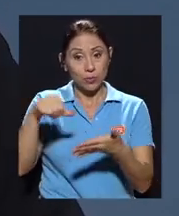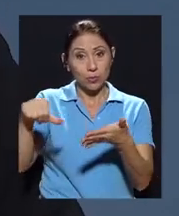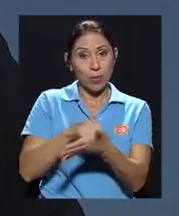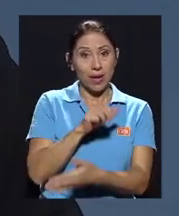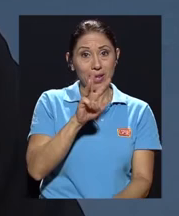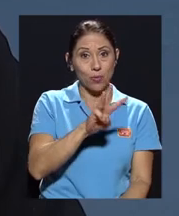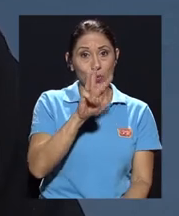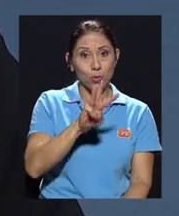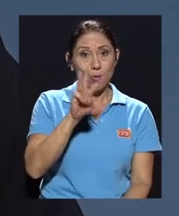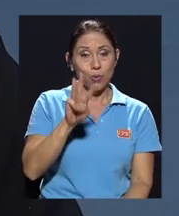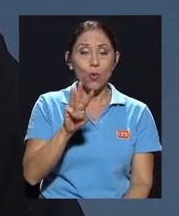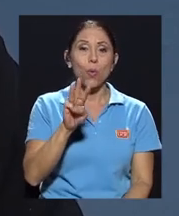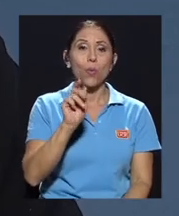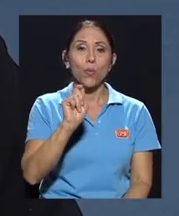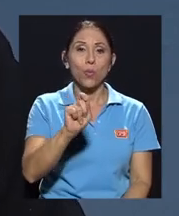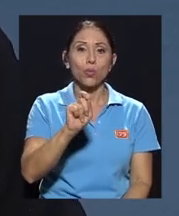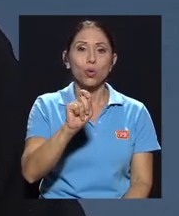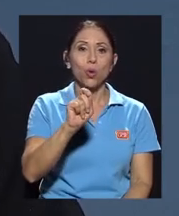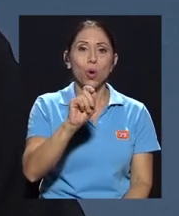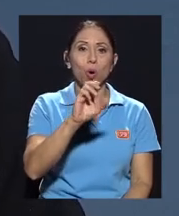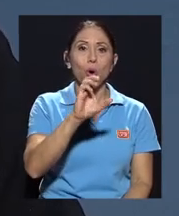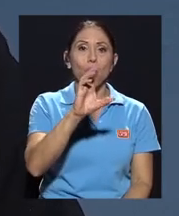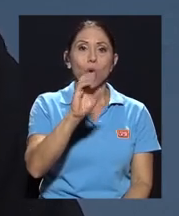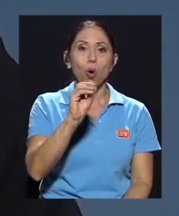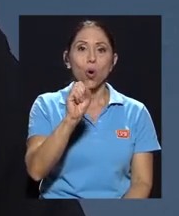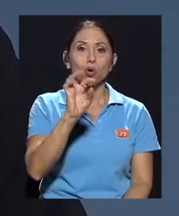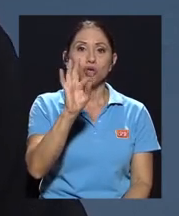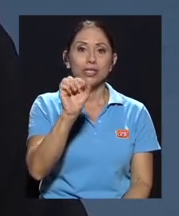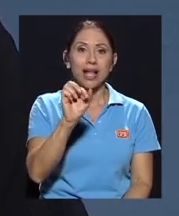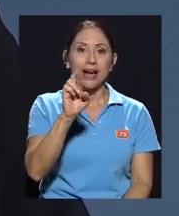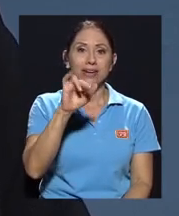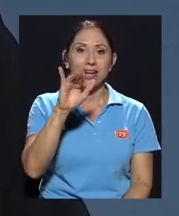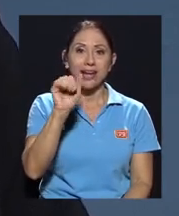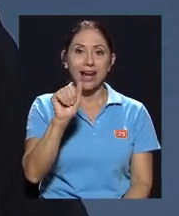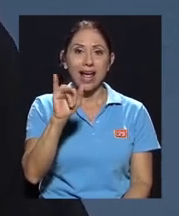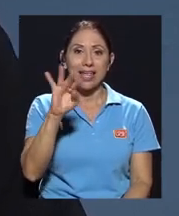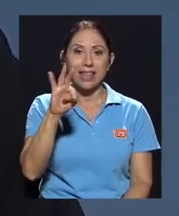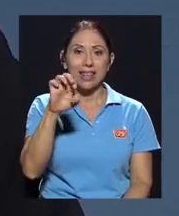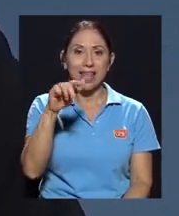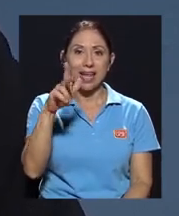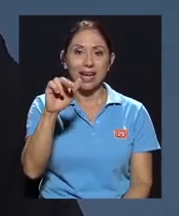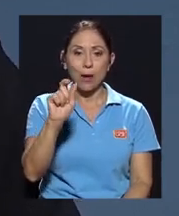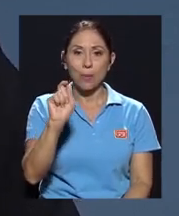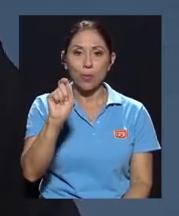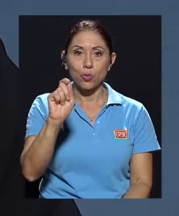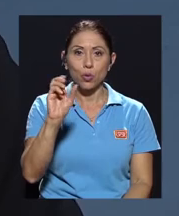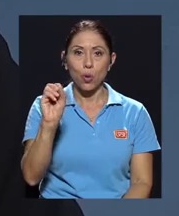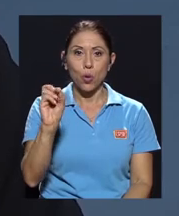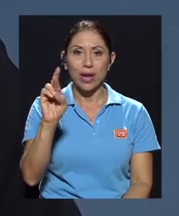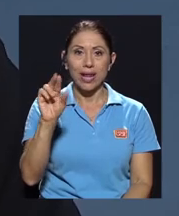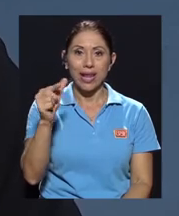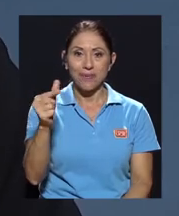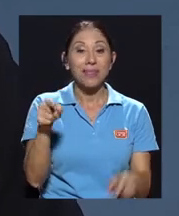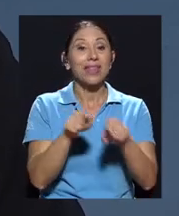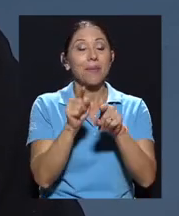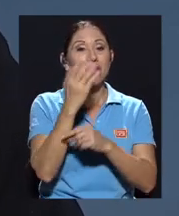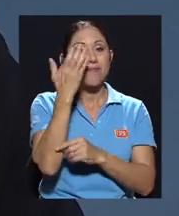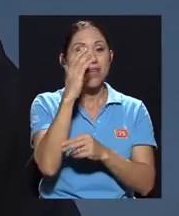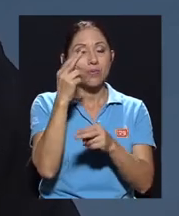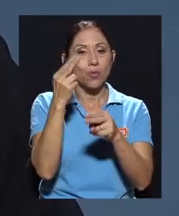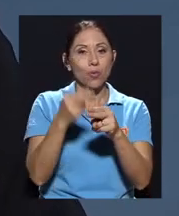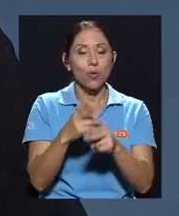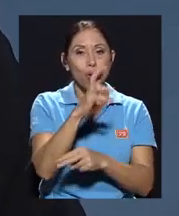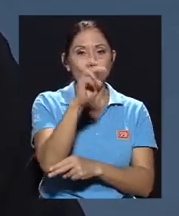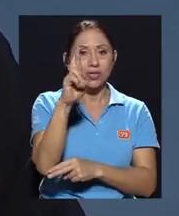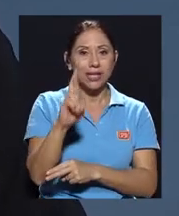www.costarricaintegra.org. Tenemos también un Facebook, donde nos pueden localizar a través de Costa Rica